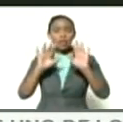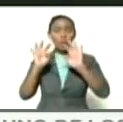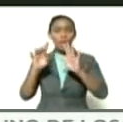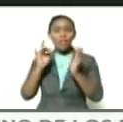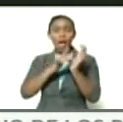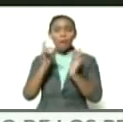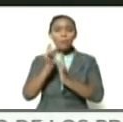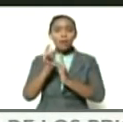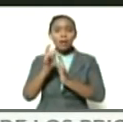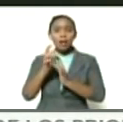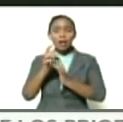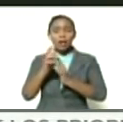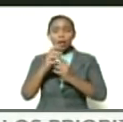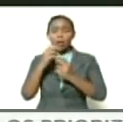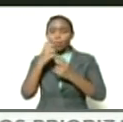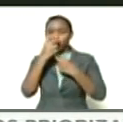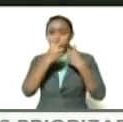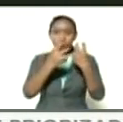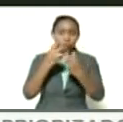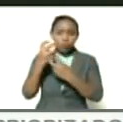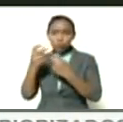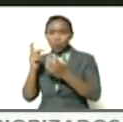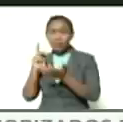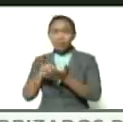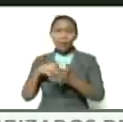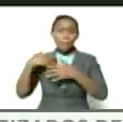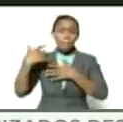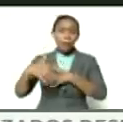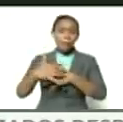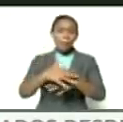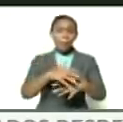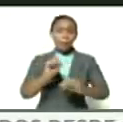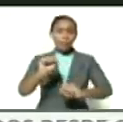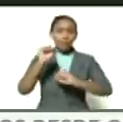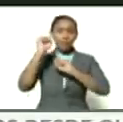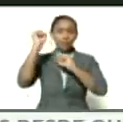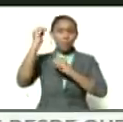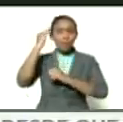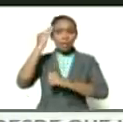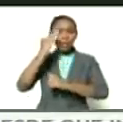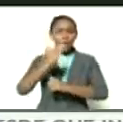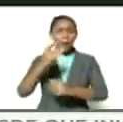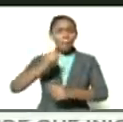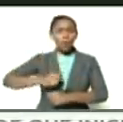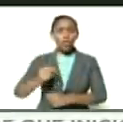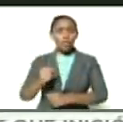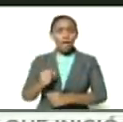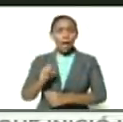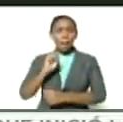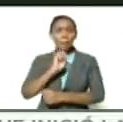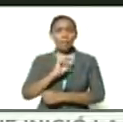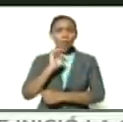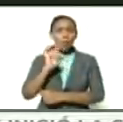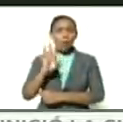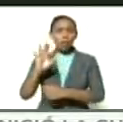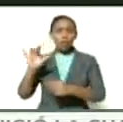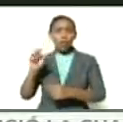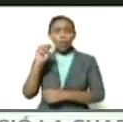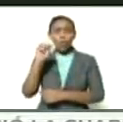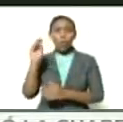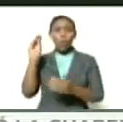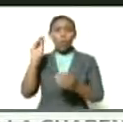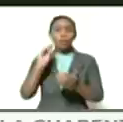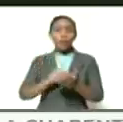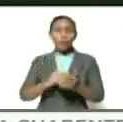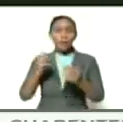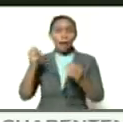país y llegará en marcha triunfante cívico militar policial el 24 de junio otra vez